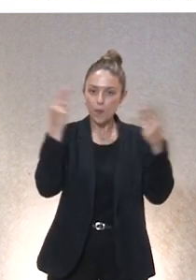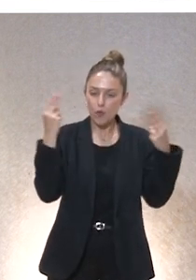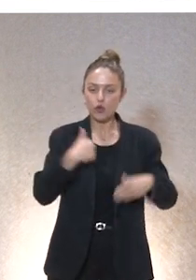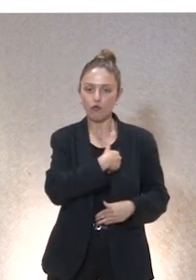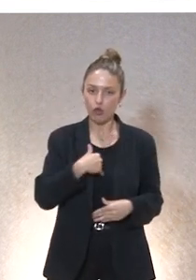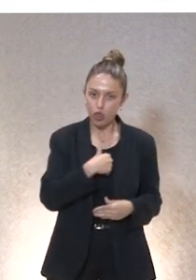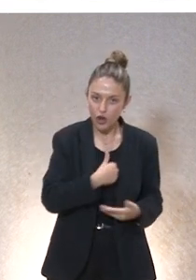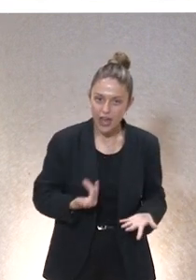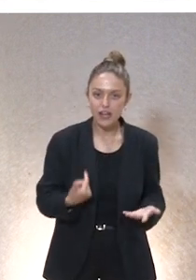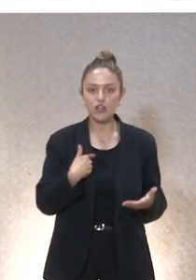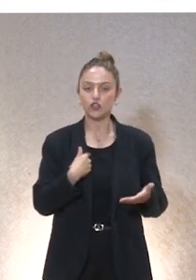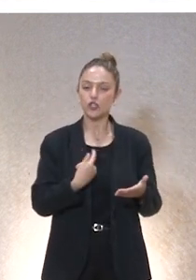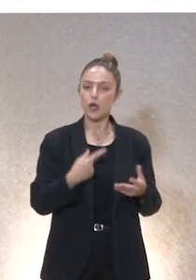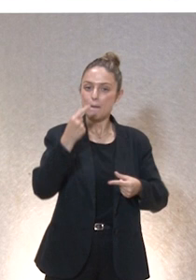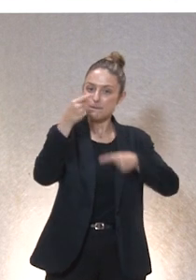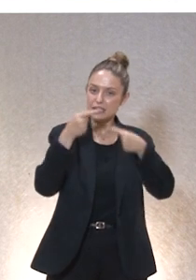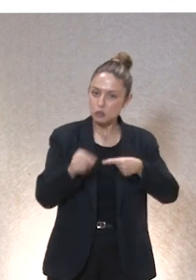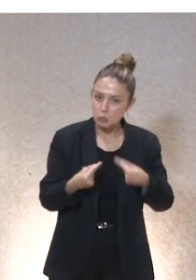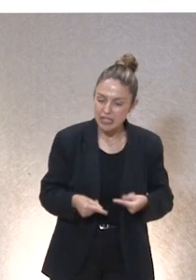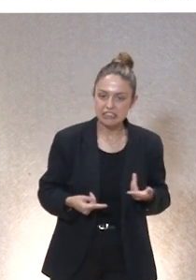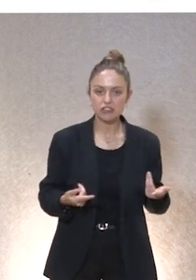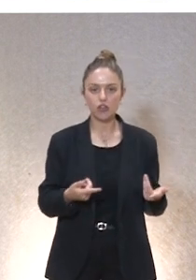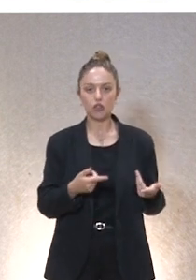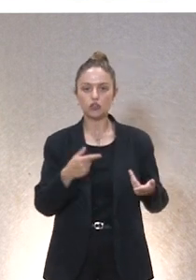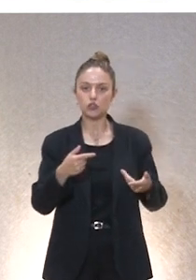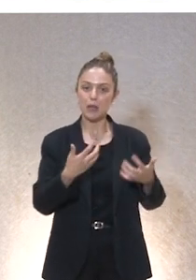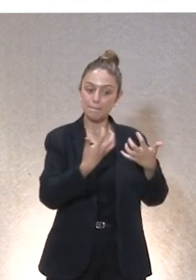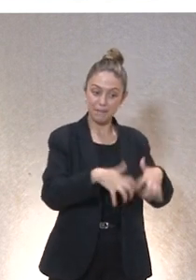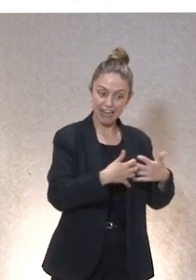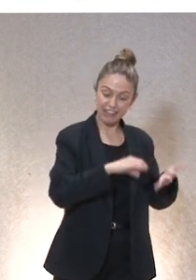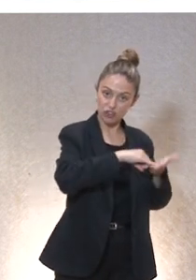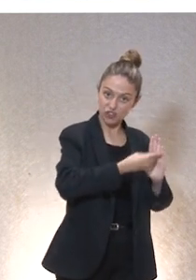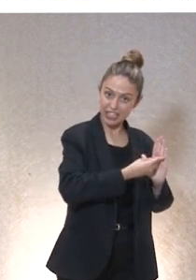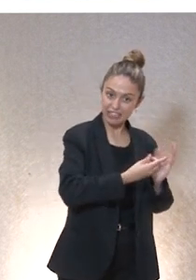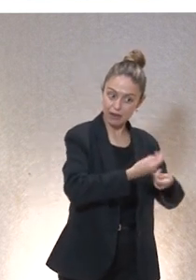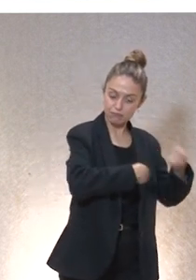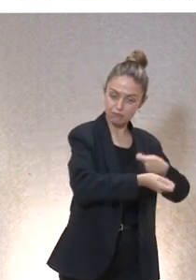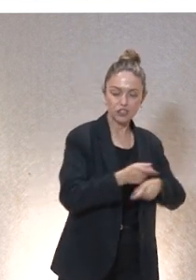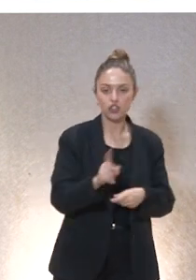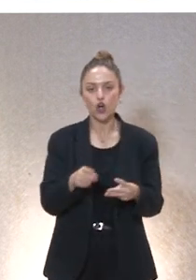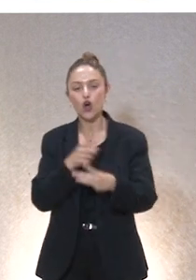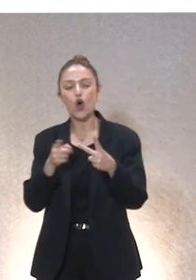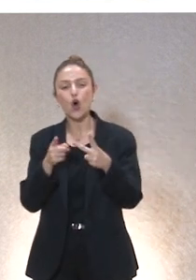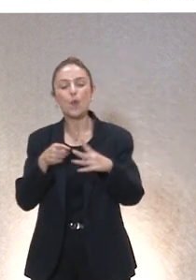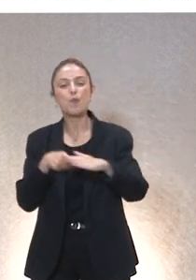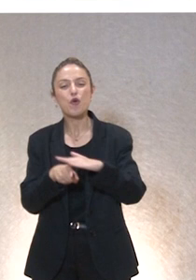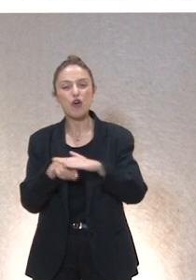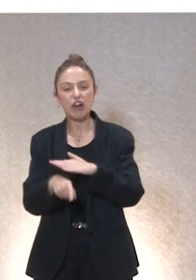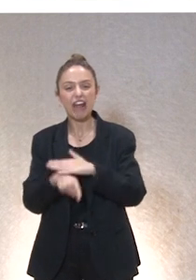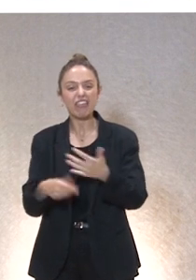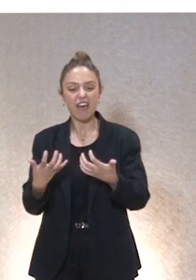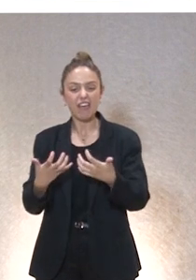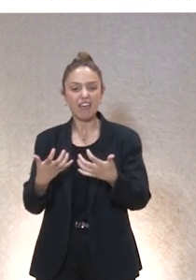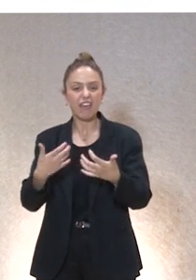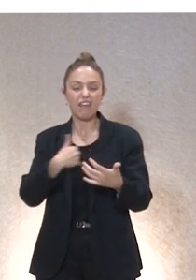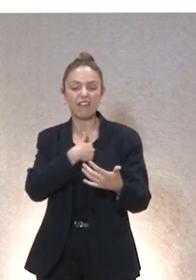metro cuadrado de las partidas presupuestarias de esa ya no mecanización técnica o mercantil sino de lo que llamaríamos la burocracia la funcionalización